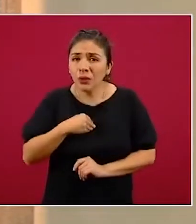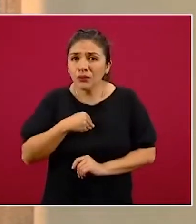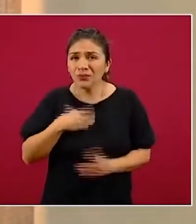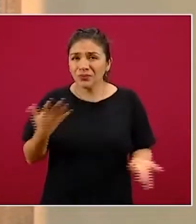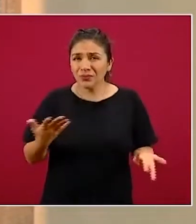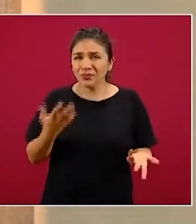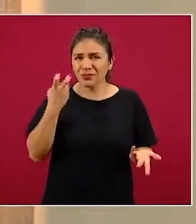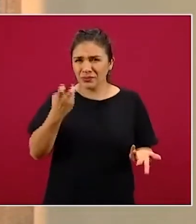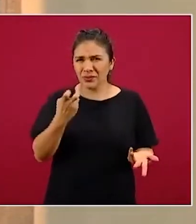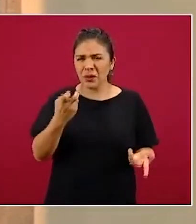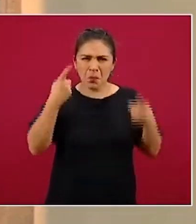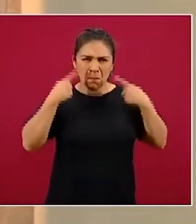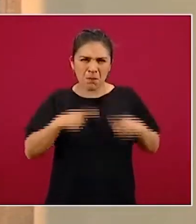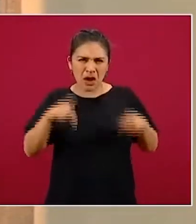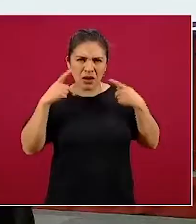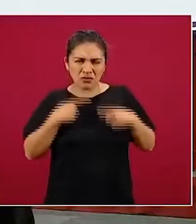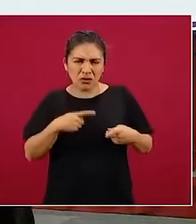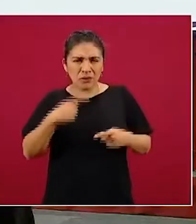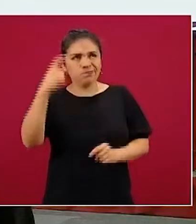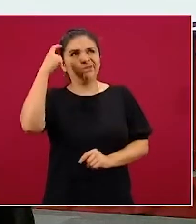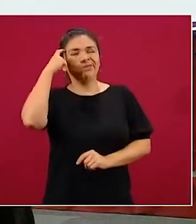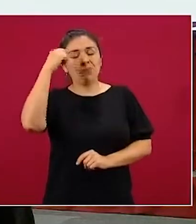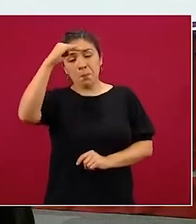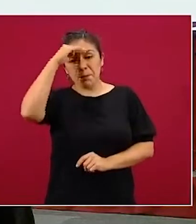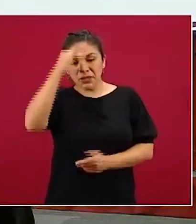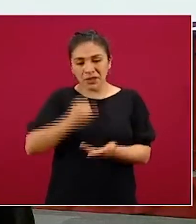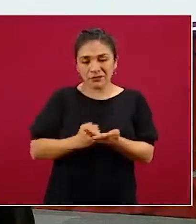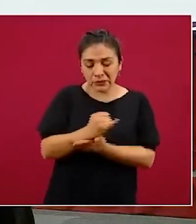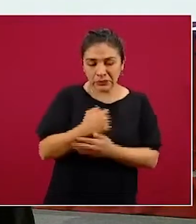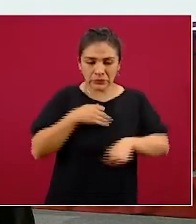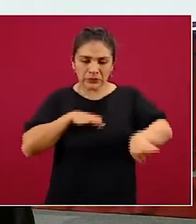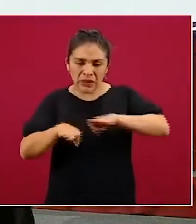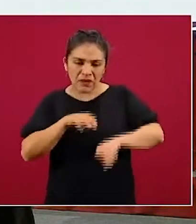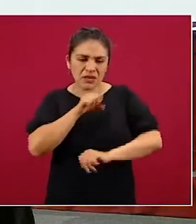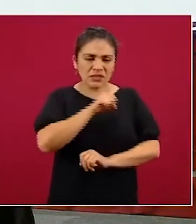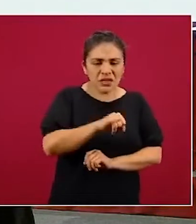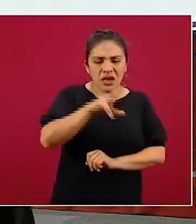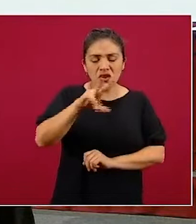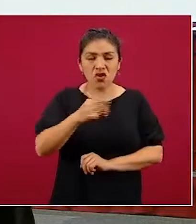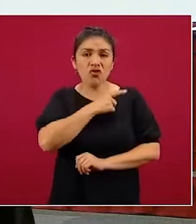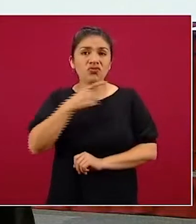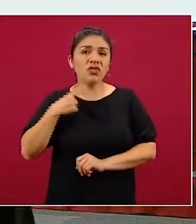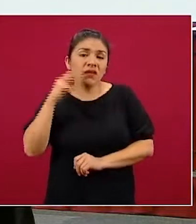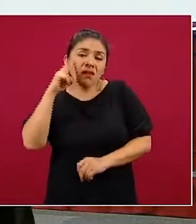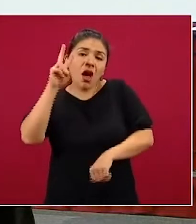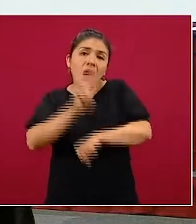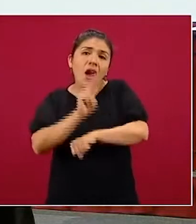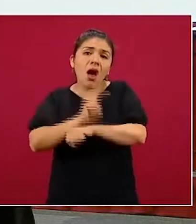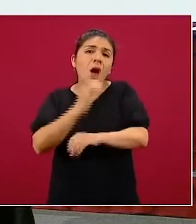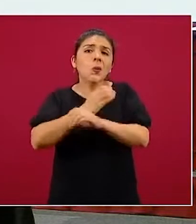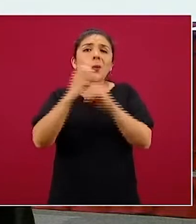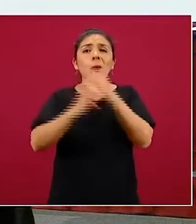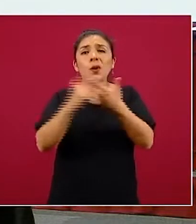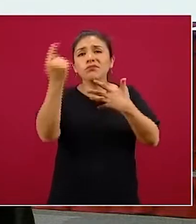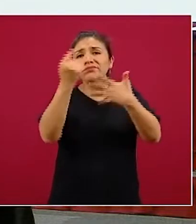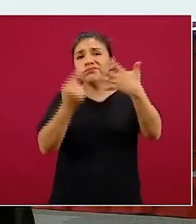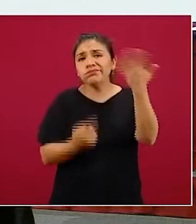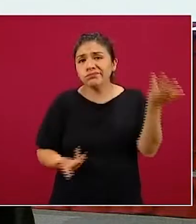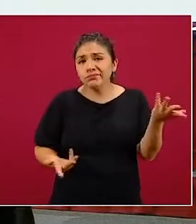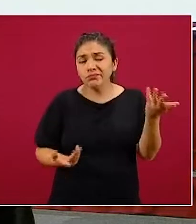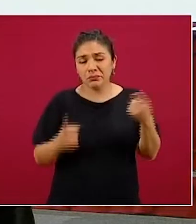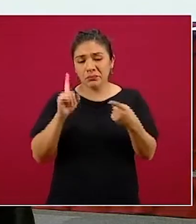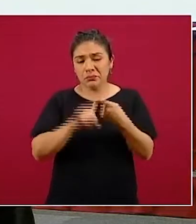Entonces, cuando una persona va a tomar decisiones de trabajar o no, tiene que tomar en cuenta varias variables, varios factores. Una